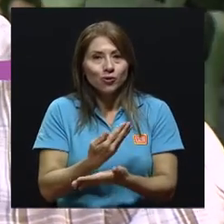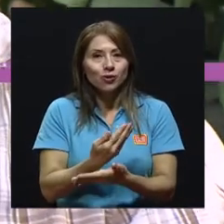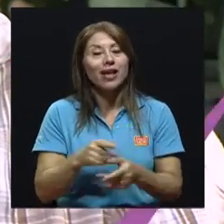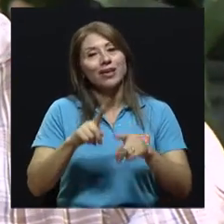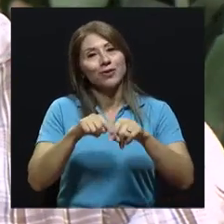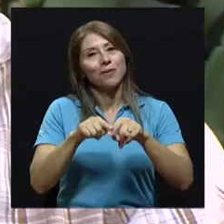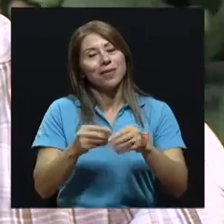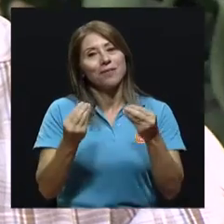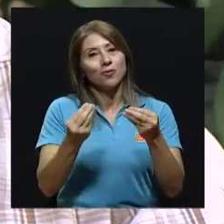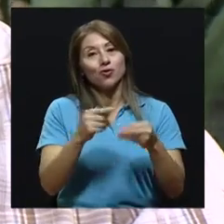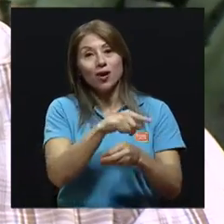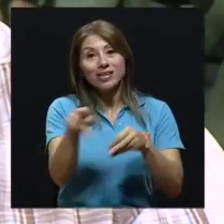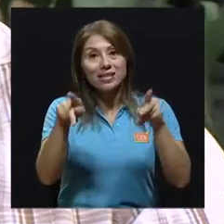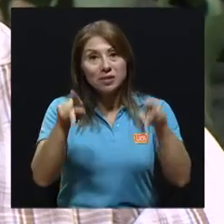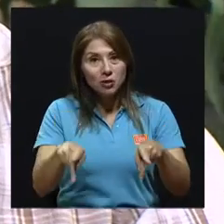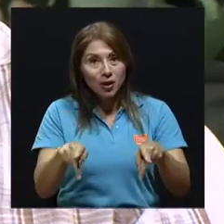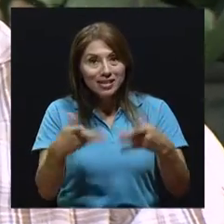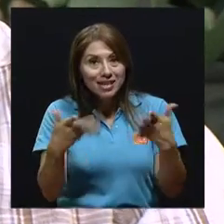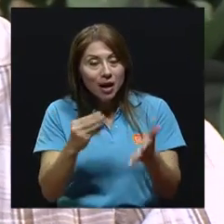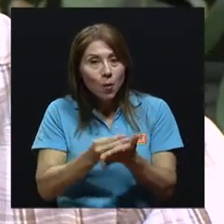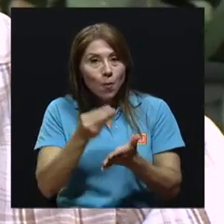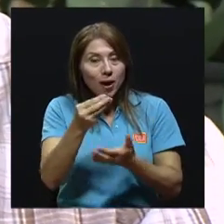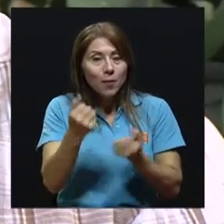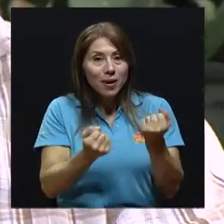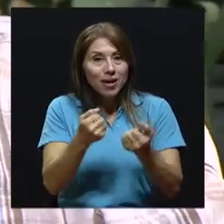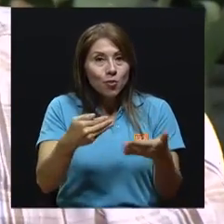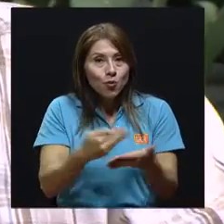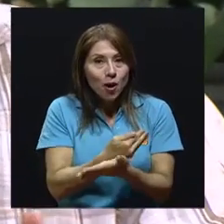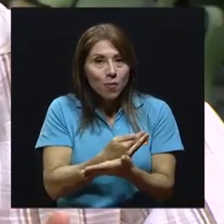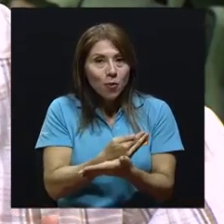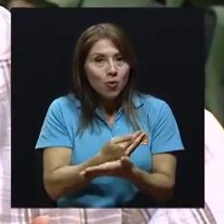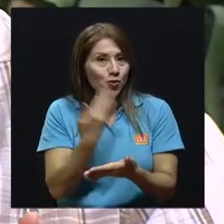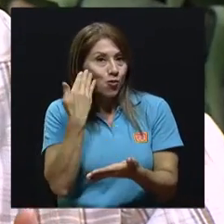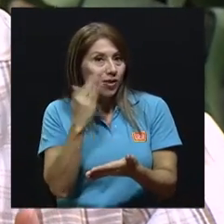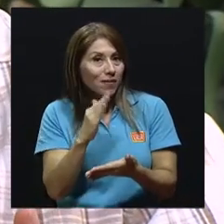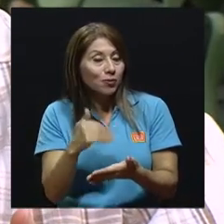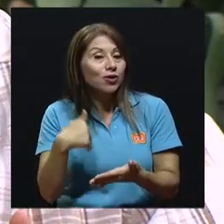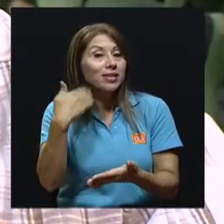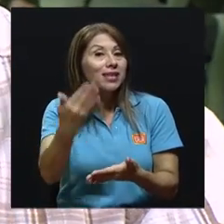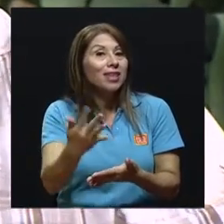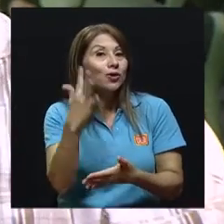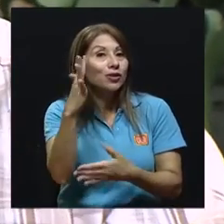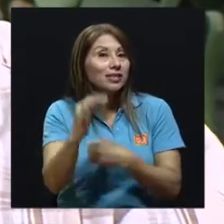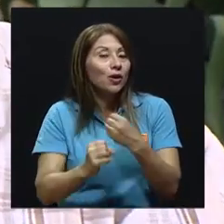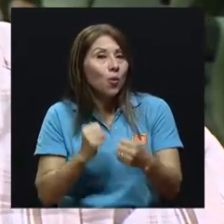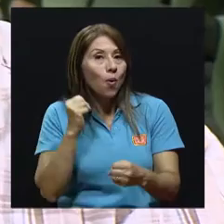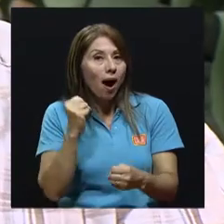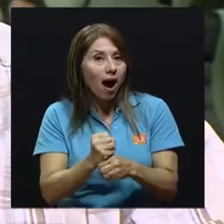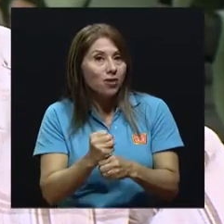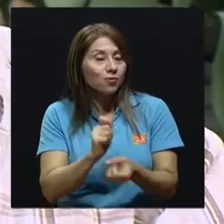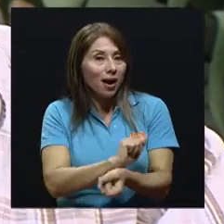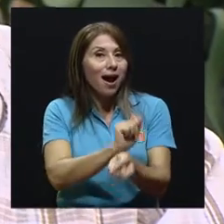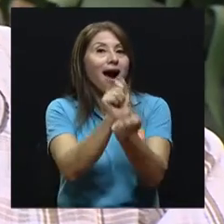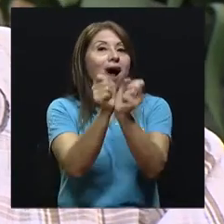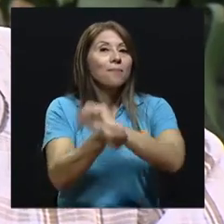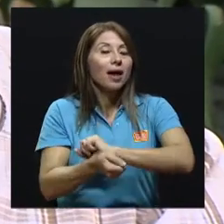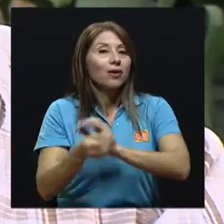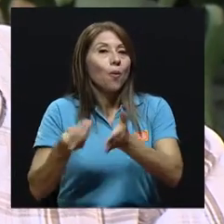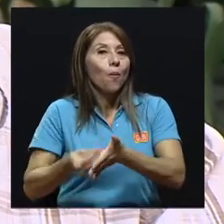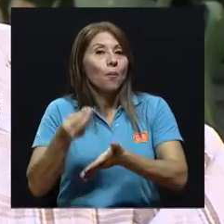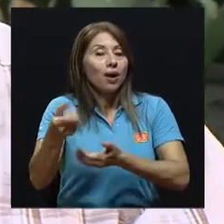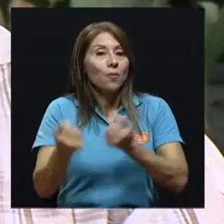tienen menos de 5 años, si entre 5 o 10 años van a poder cambiar ese vehículo, si no, la flota va a seguirse envejeciendo.